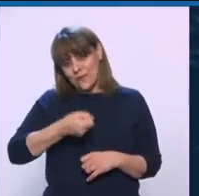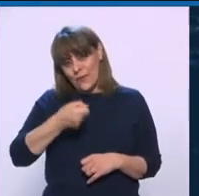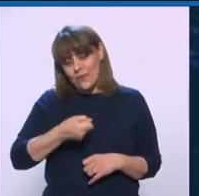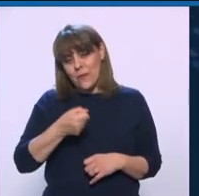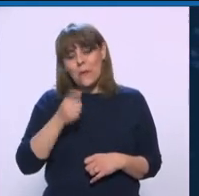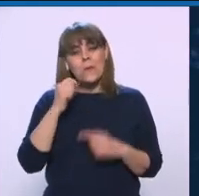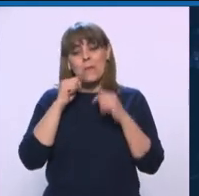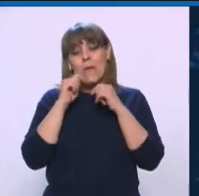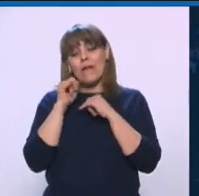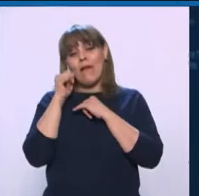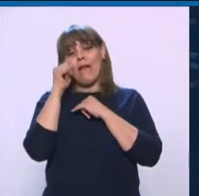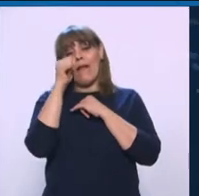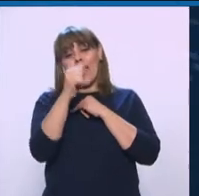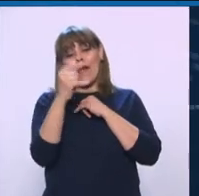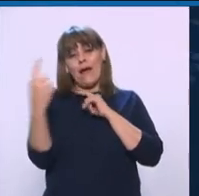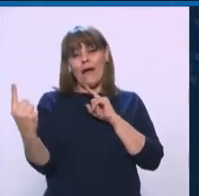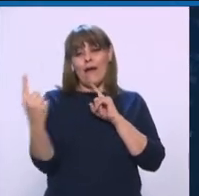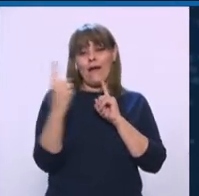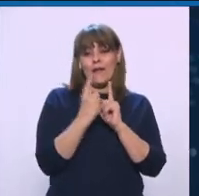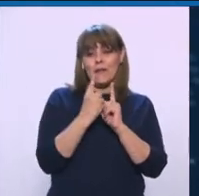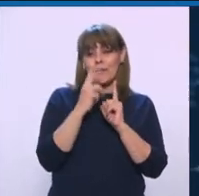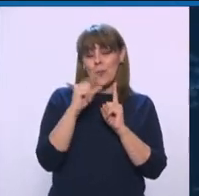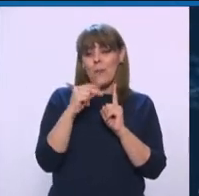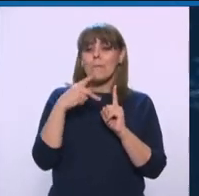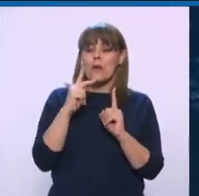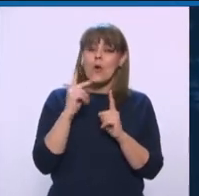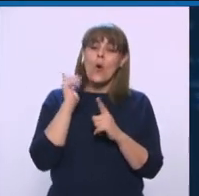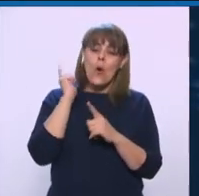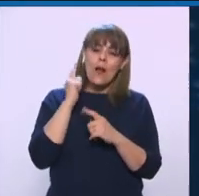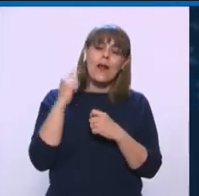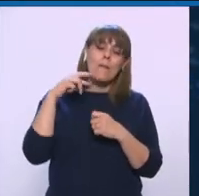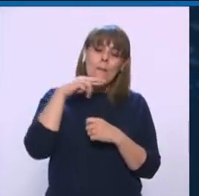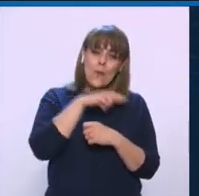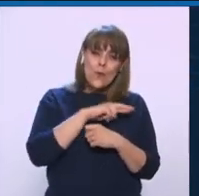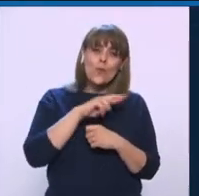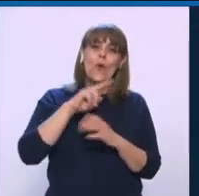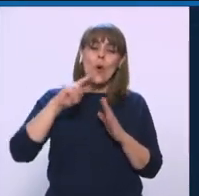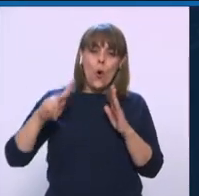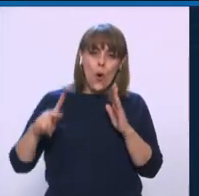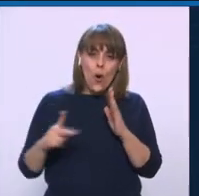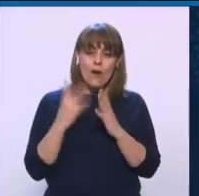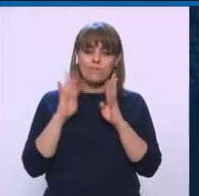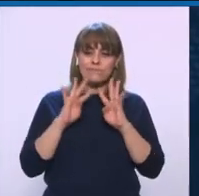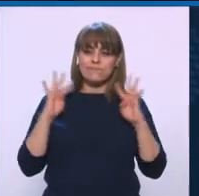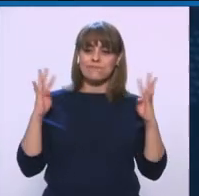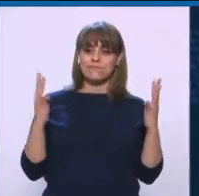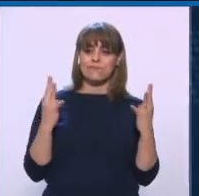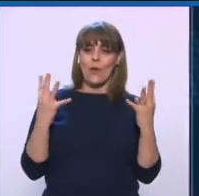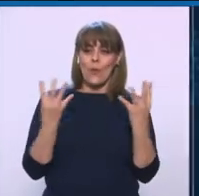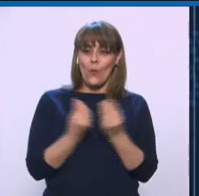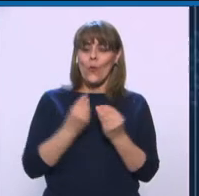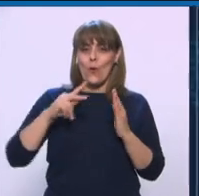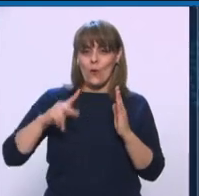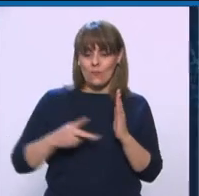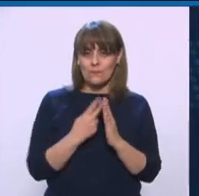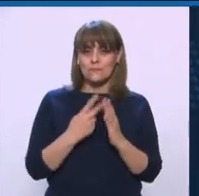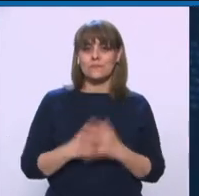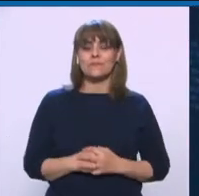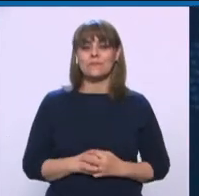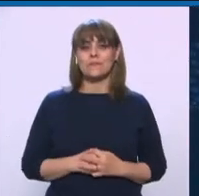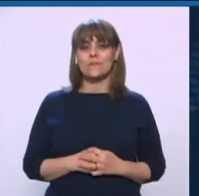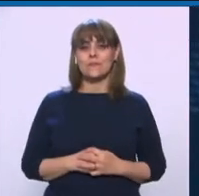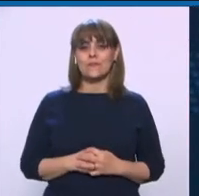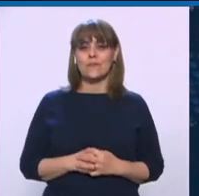aunque estés hasta allá, no puedas estar con nosotros, pero ya esperemos que pronto, pronto vamos a estar todos juntos aquí en la mesa. Víctor, pues,